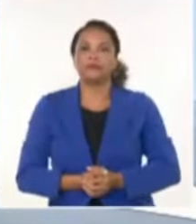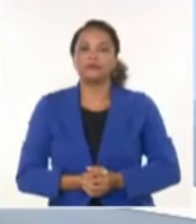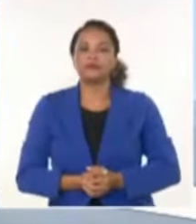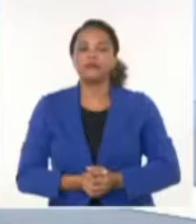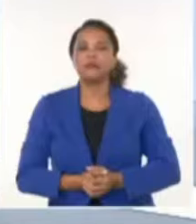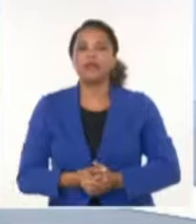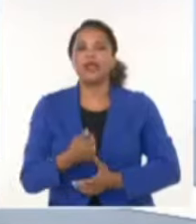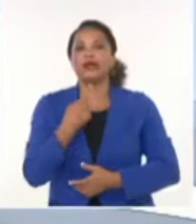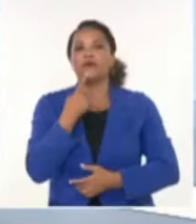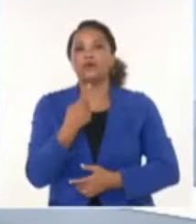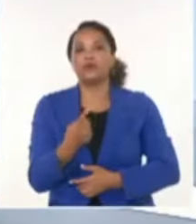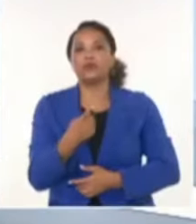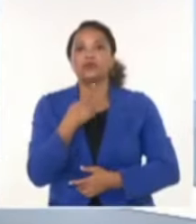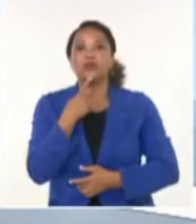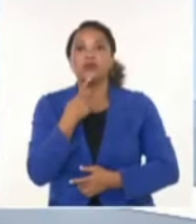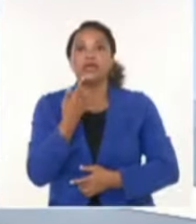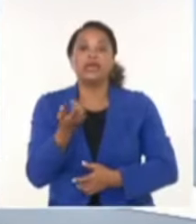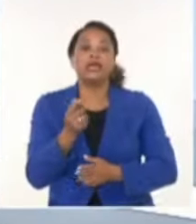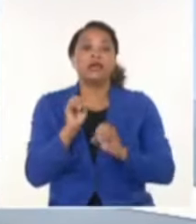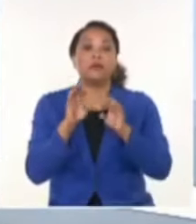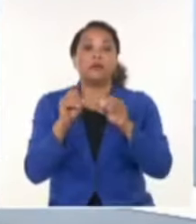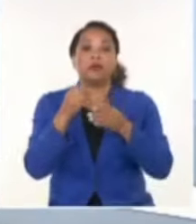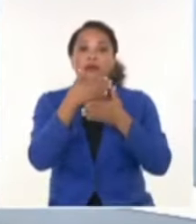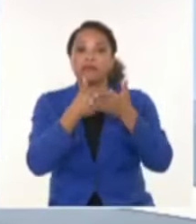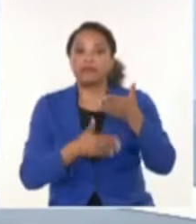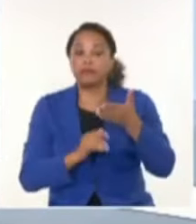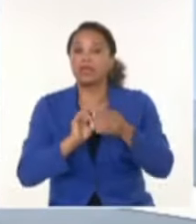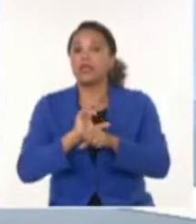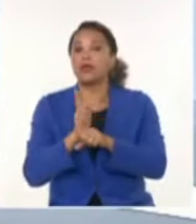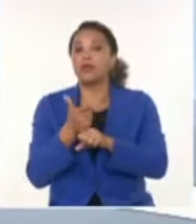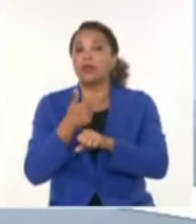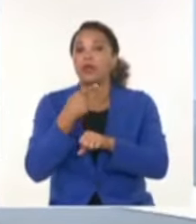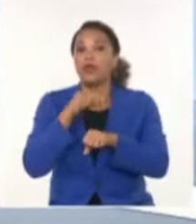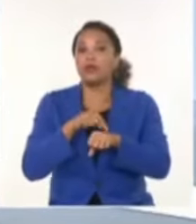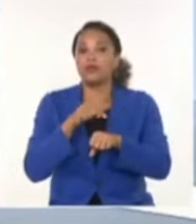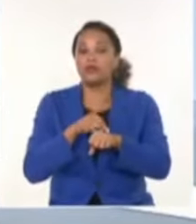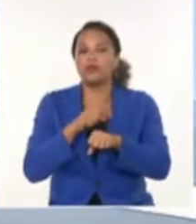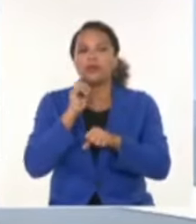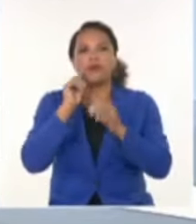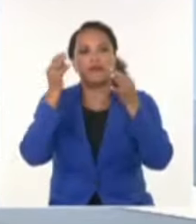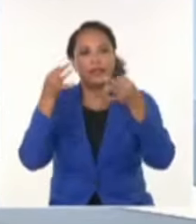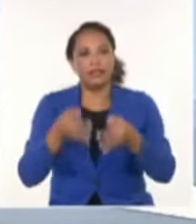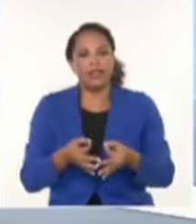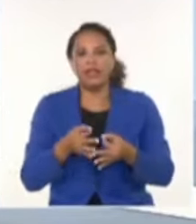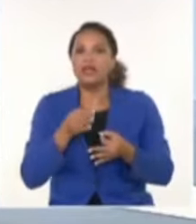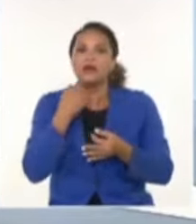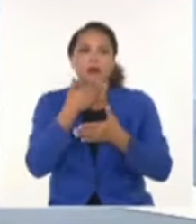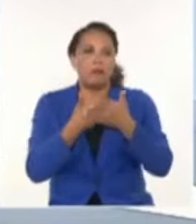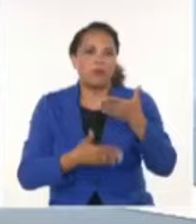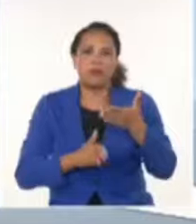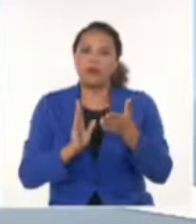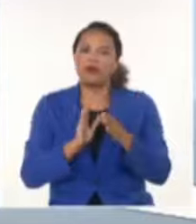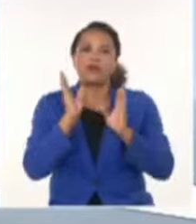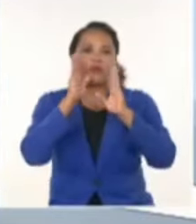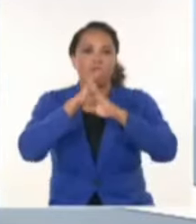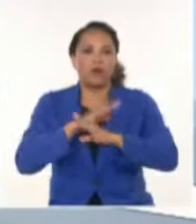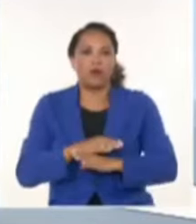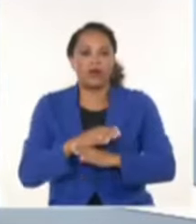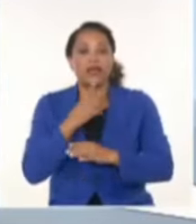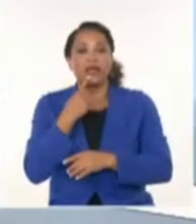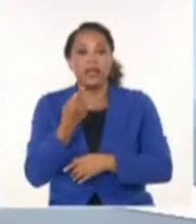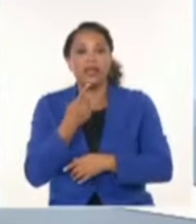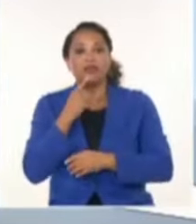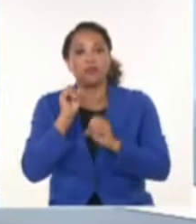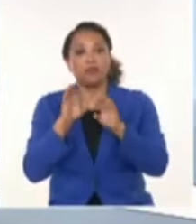CNE que no publica sus actas, que demora la cosa, cuando la realidad es que no ha dicho que no las publicará, sino que tenían un margen